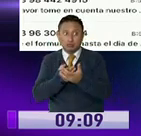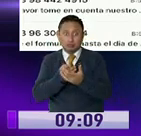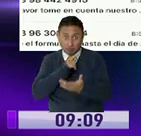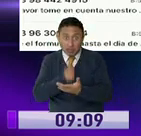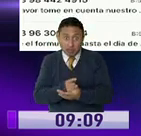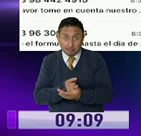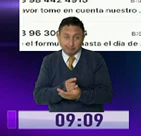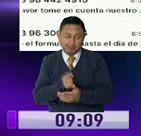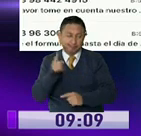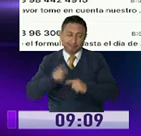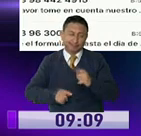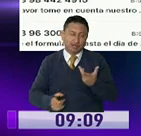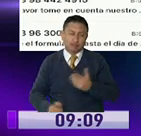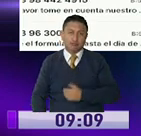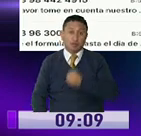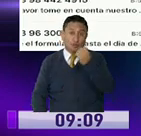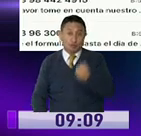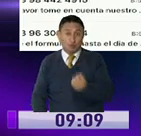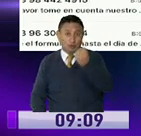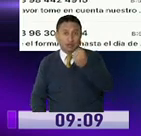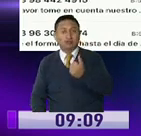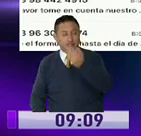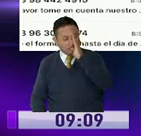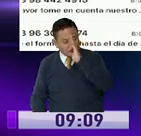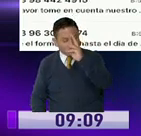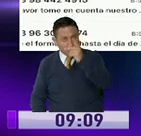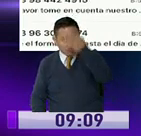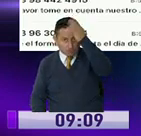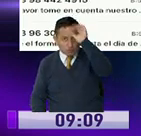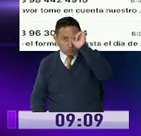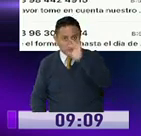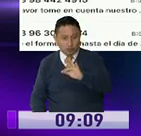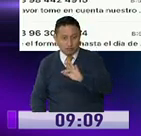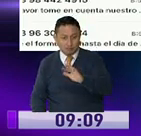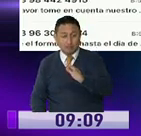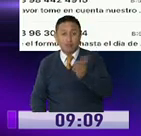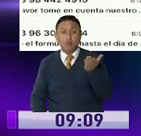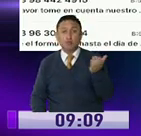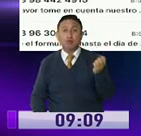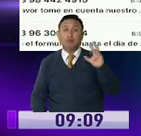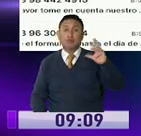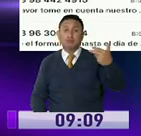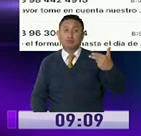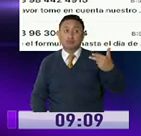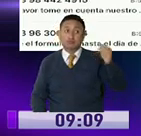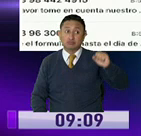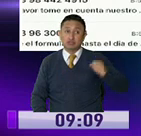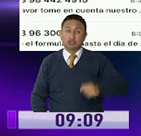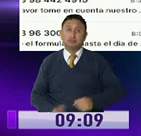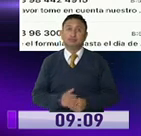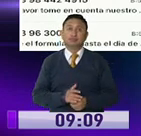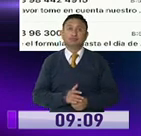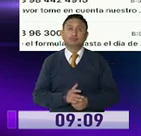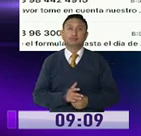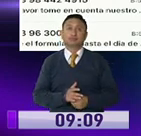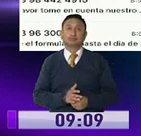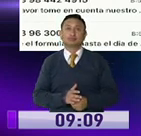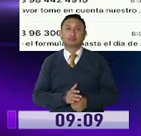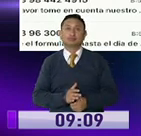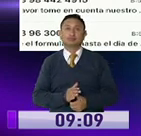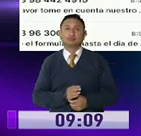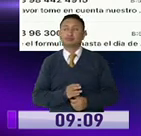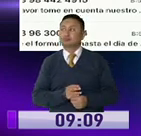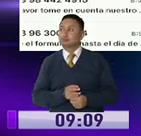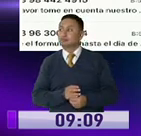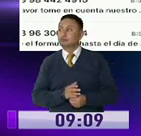consta. Buenos días, TVC, que Dios le bendiga. Mi pregunta es, ¿el bono a la tercera edad sí está entregando normalmente los fines de semana? Tengo